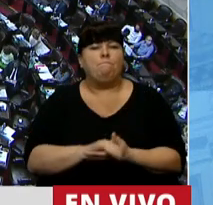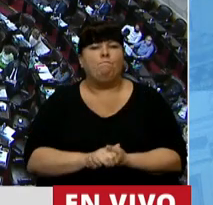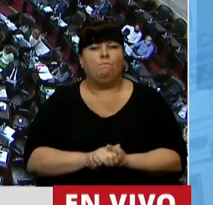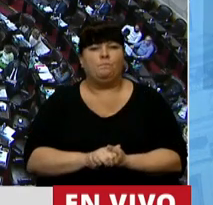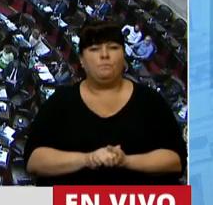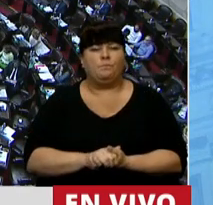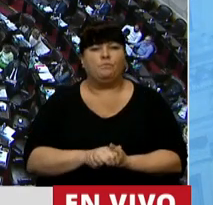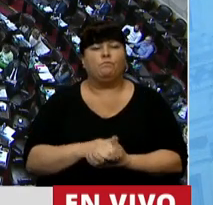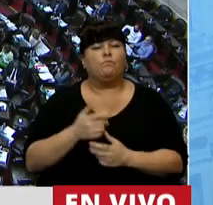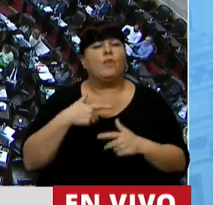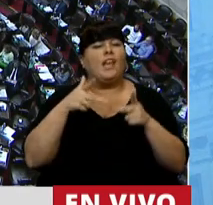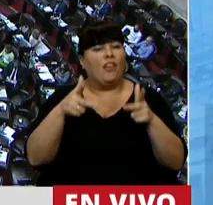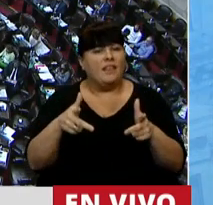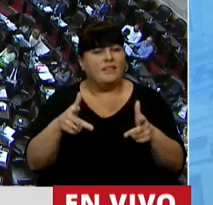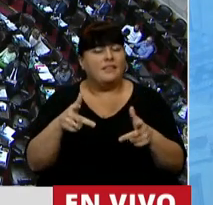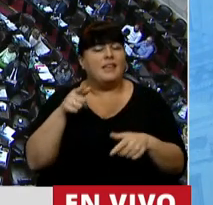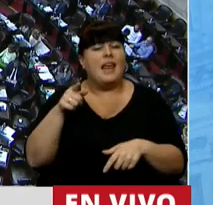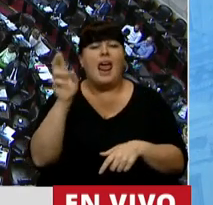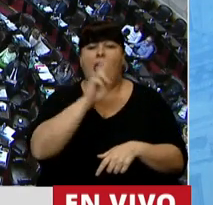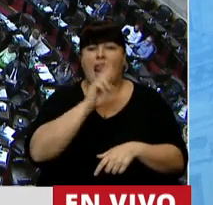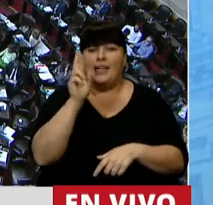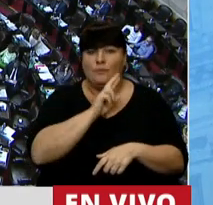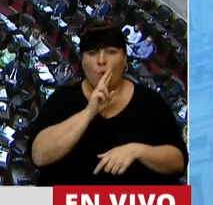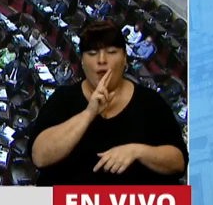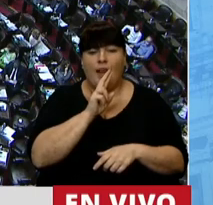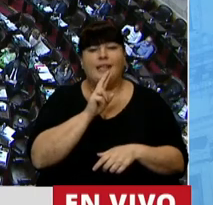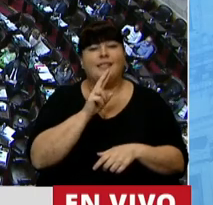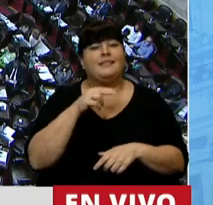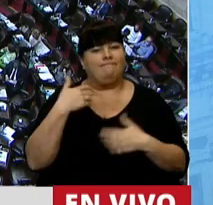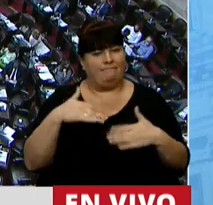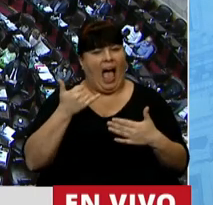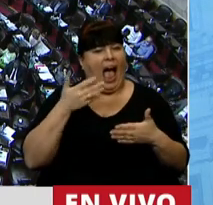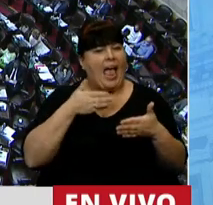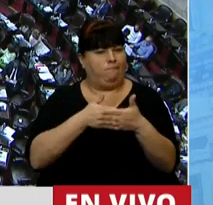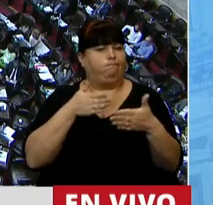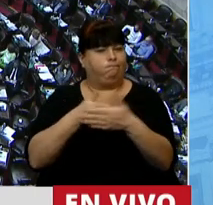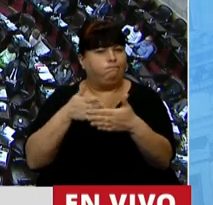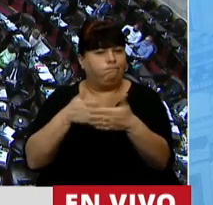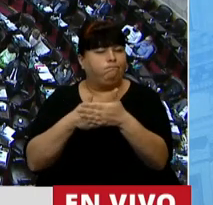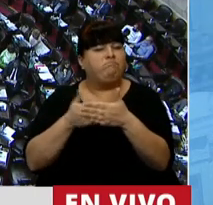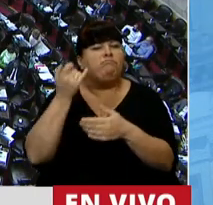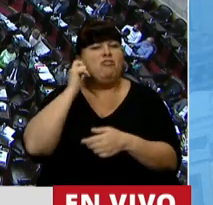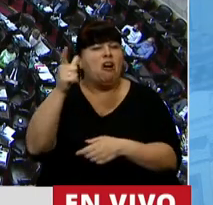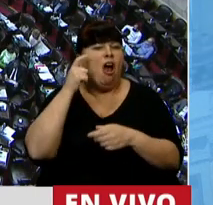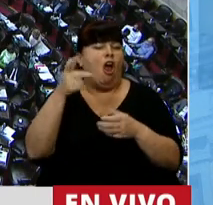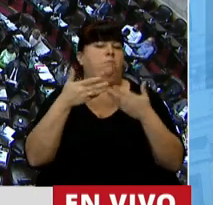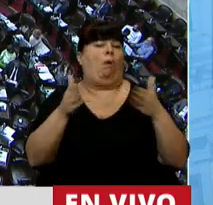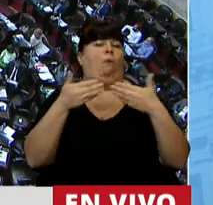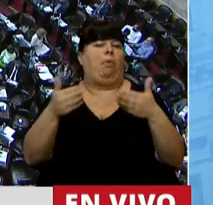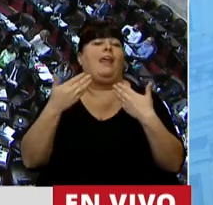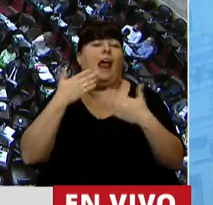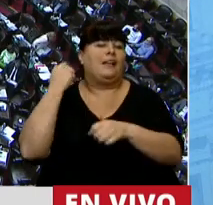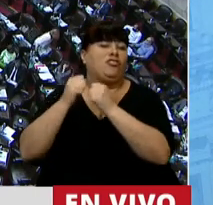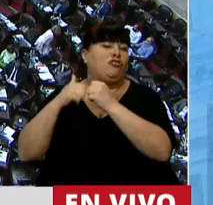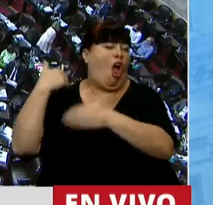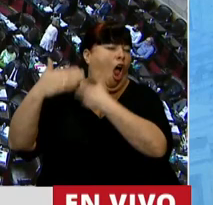pero quiero decir que las mujeres tenemos muchas barreras, y las fuimos sorteando a través de la historia,